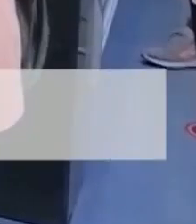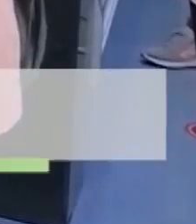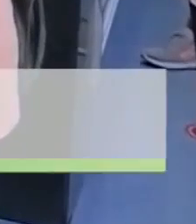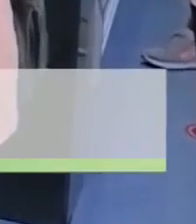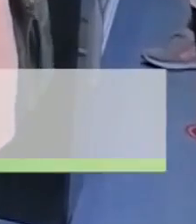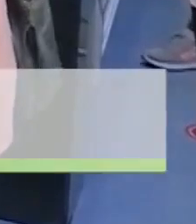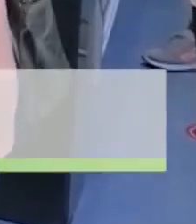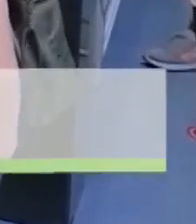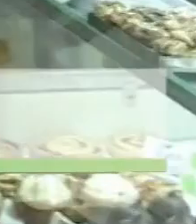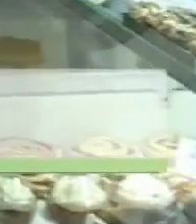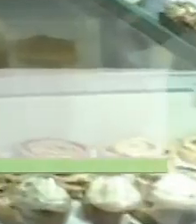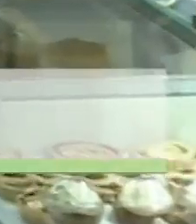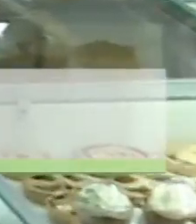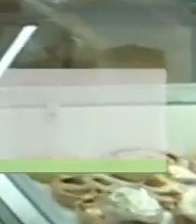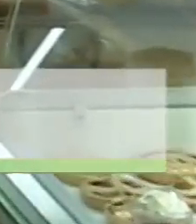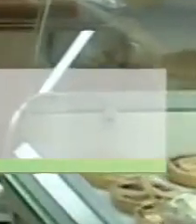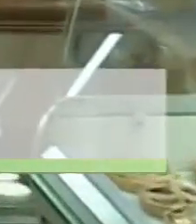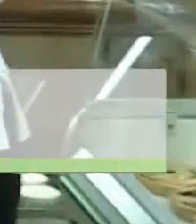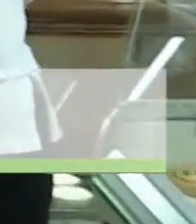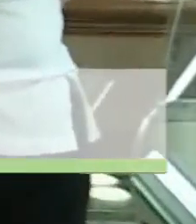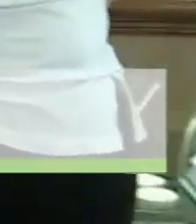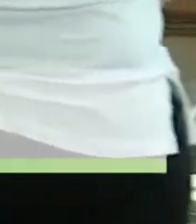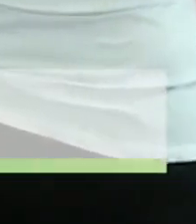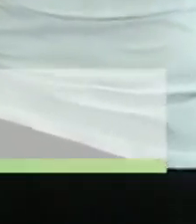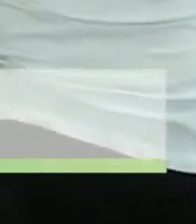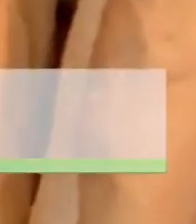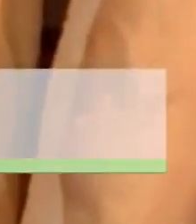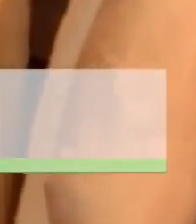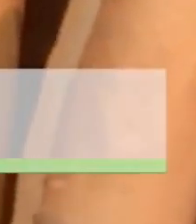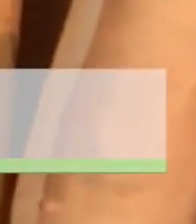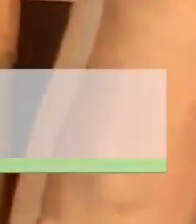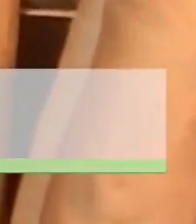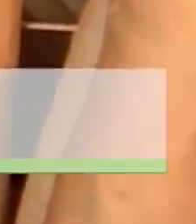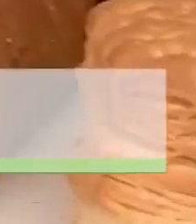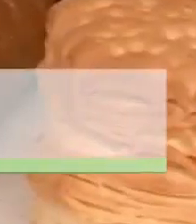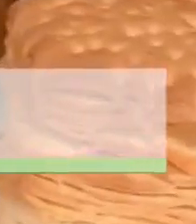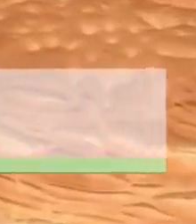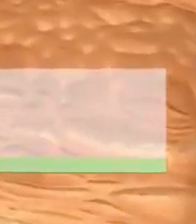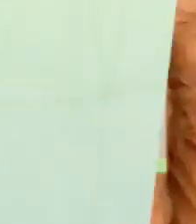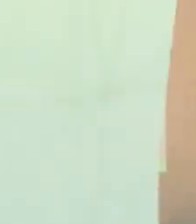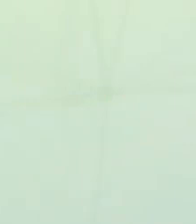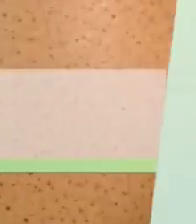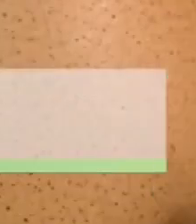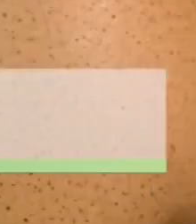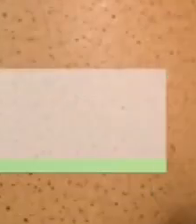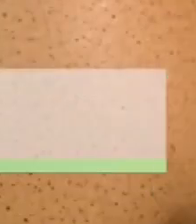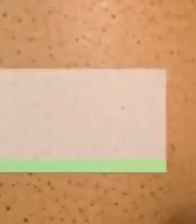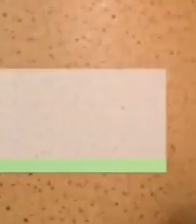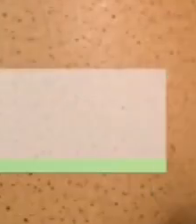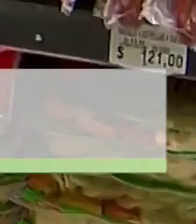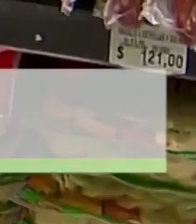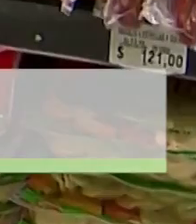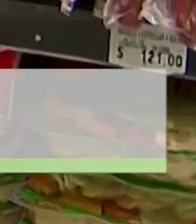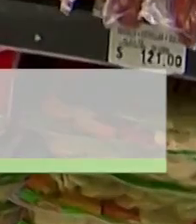El sector panadero recibió hoy la noticia de un nuevo incremento de la harina de 10%. Es el tercero en lo que va del año. Los huevos y